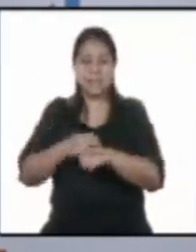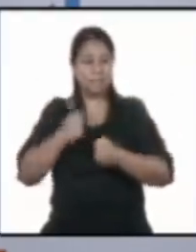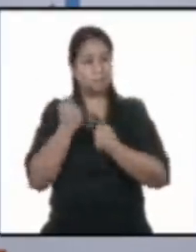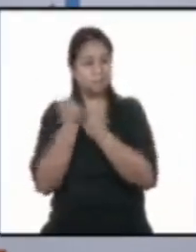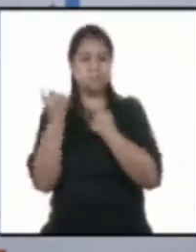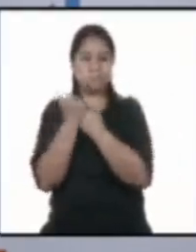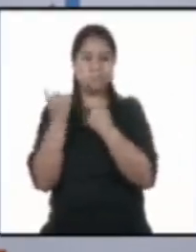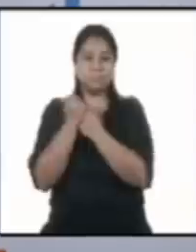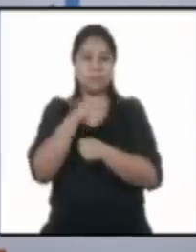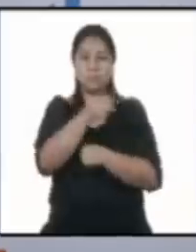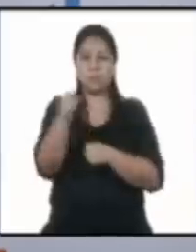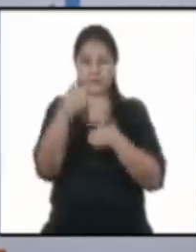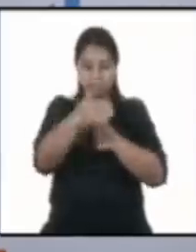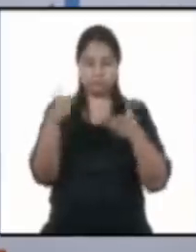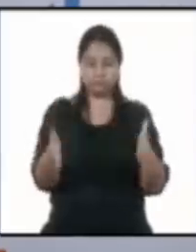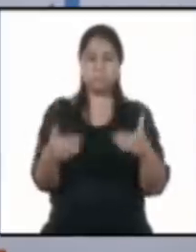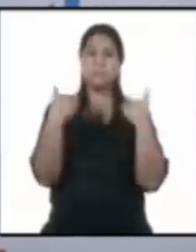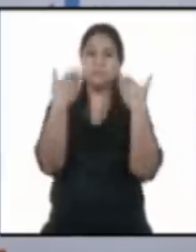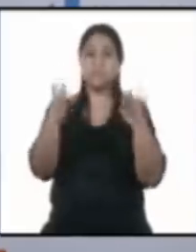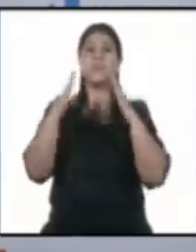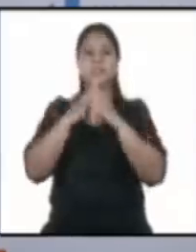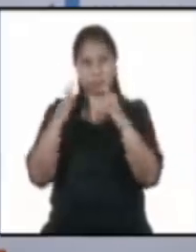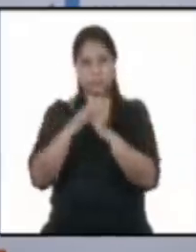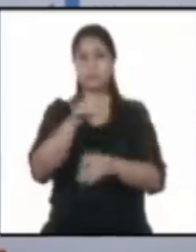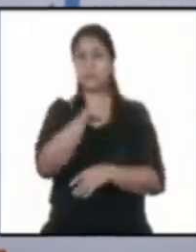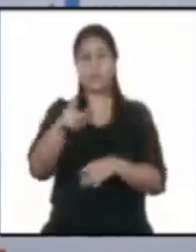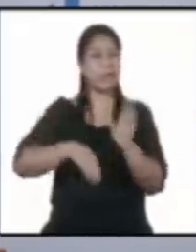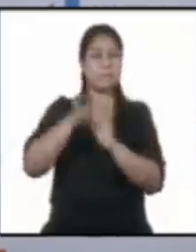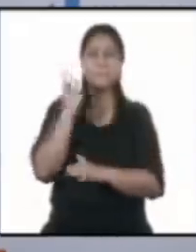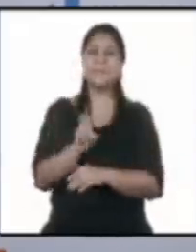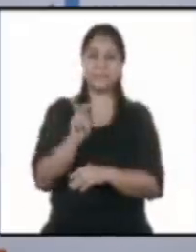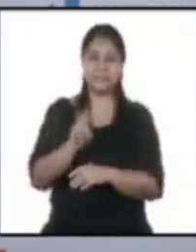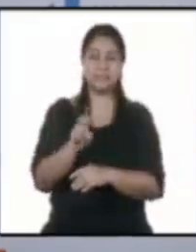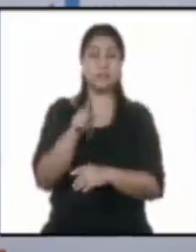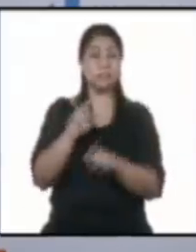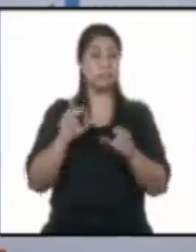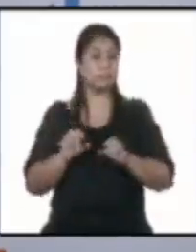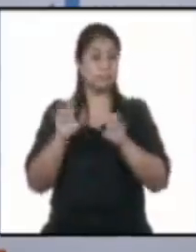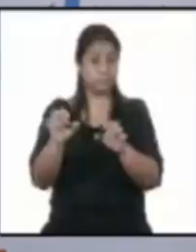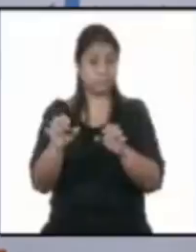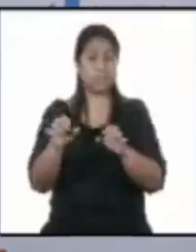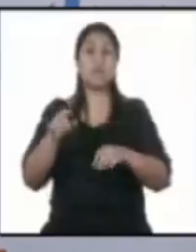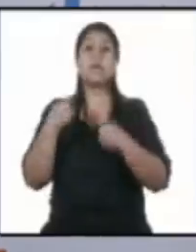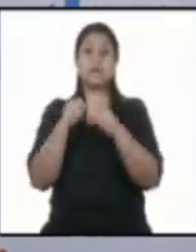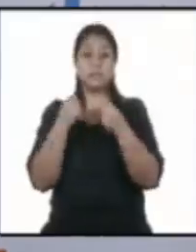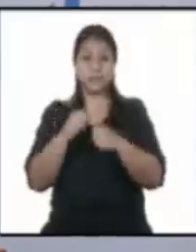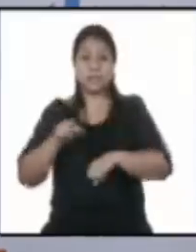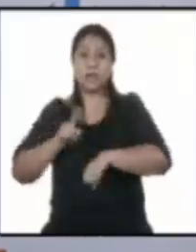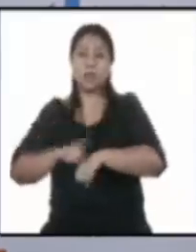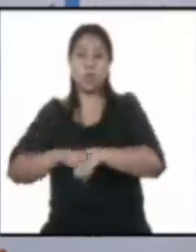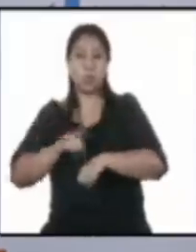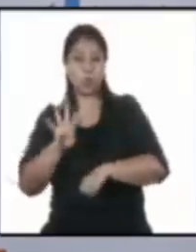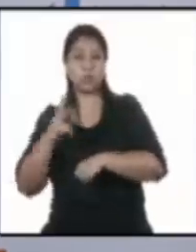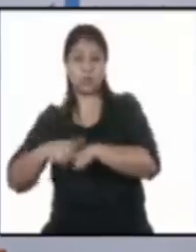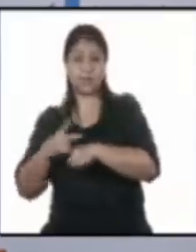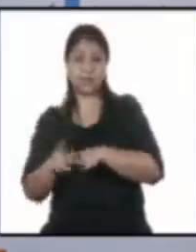alimentos a la puerta de las personas que más lo necesitan. Un esfuerzo que se da en horas del toque de queda o la